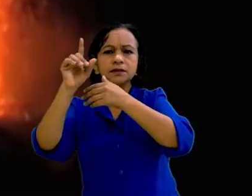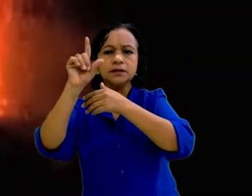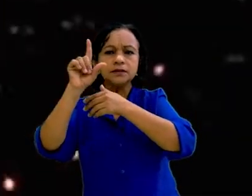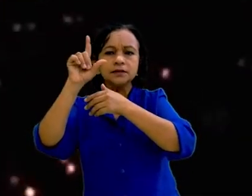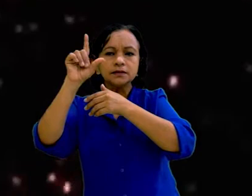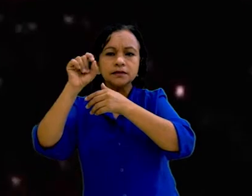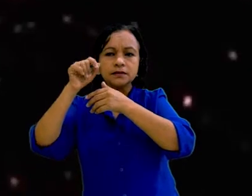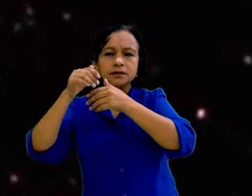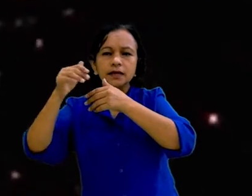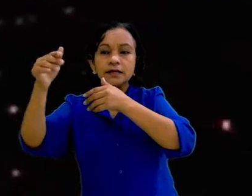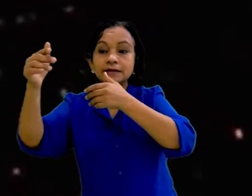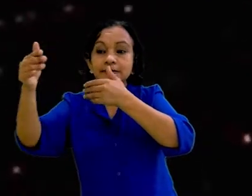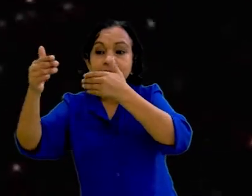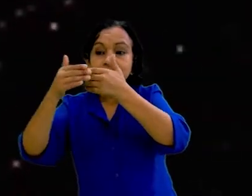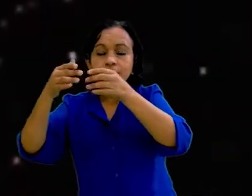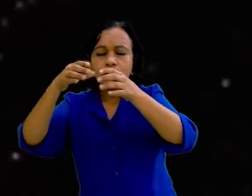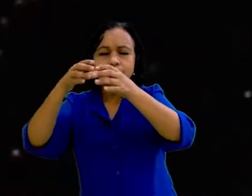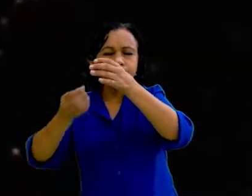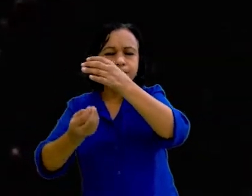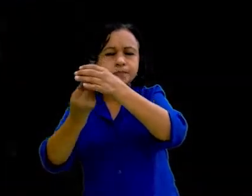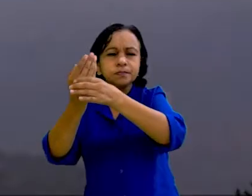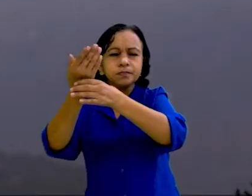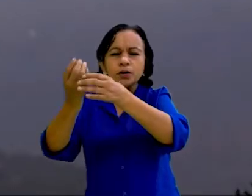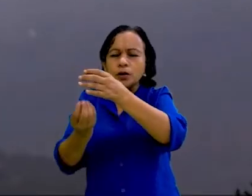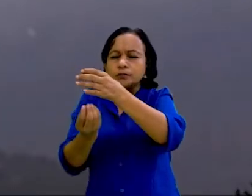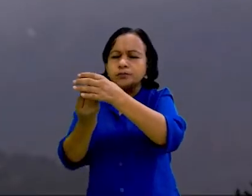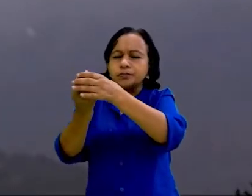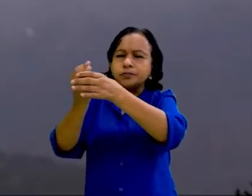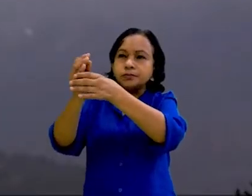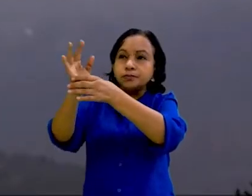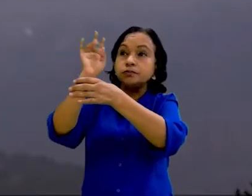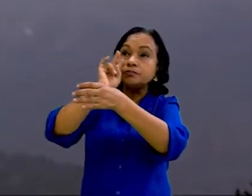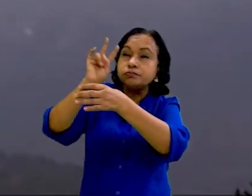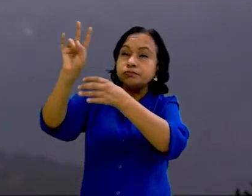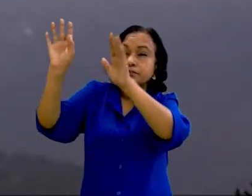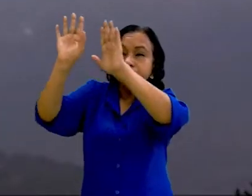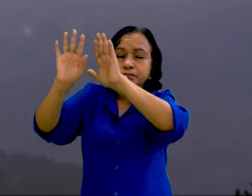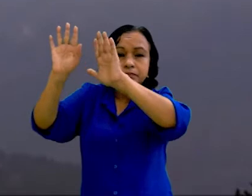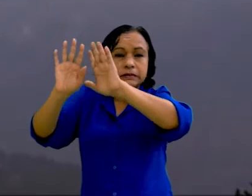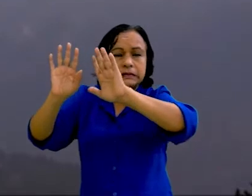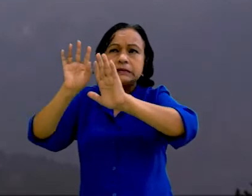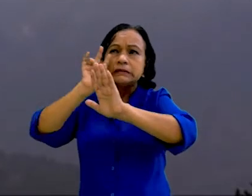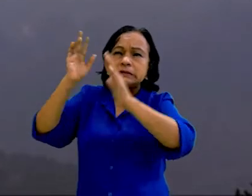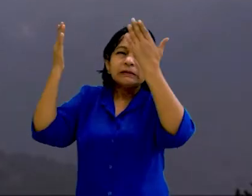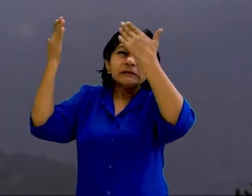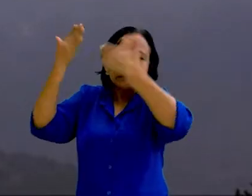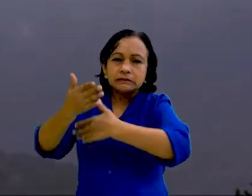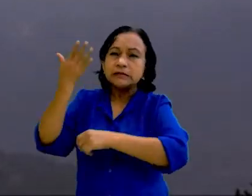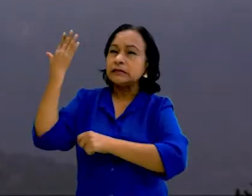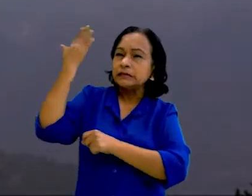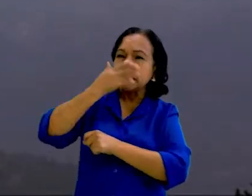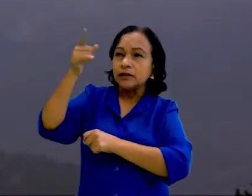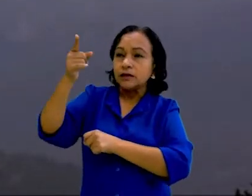cien leguas alrededor del volcán, seguidas de una nube que se vio salir del cráter, negra como la tinta, por entre la